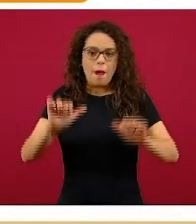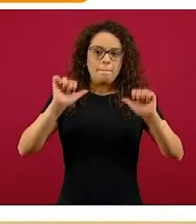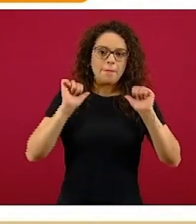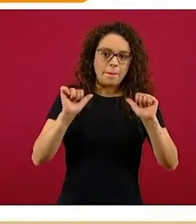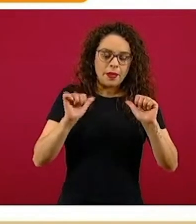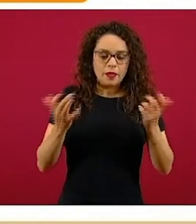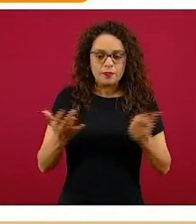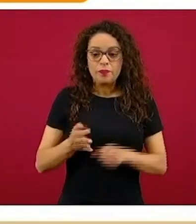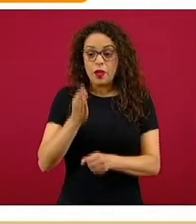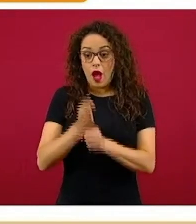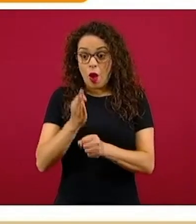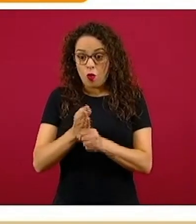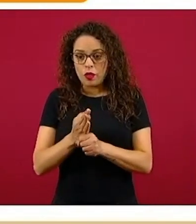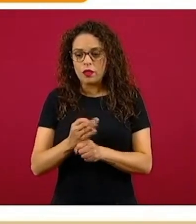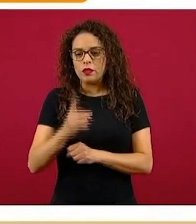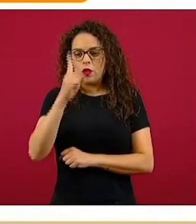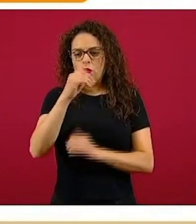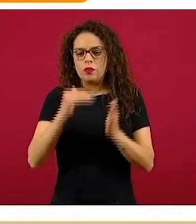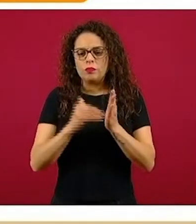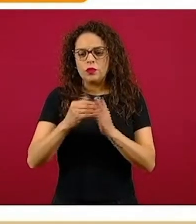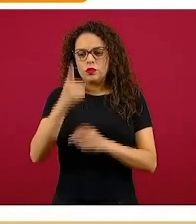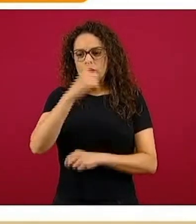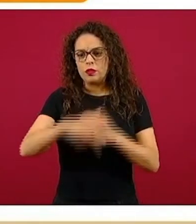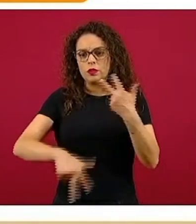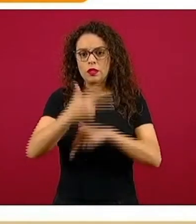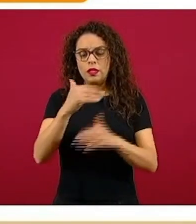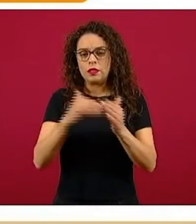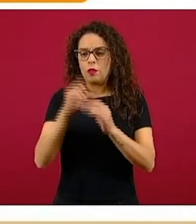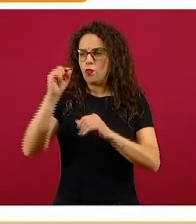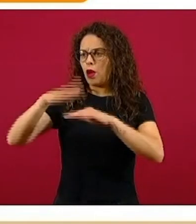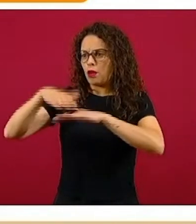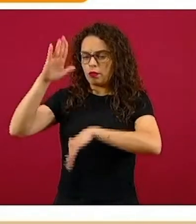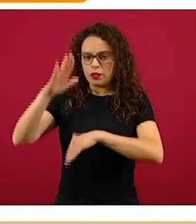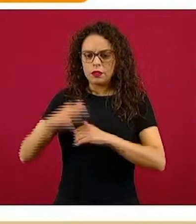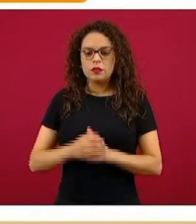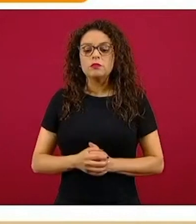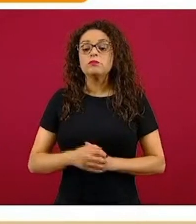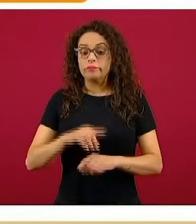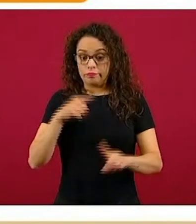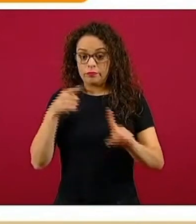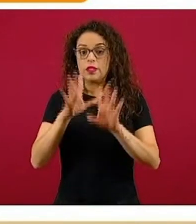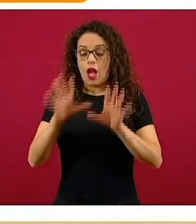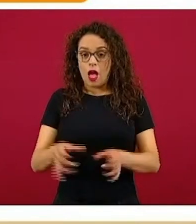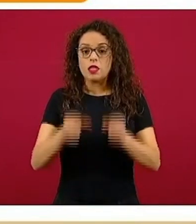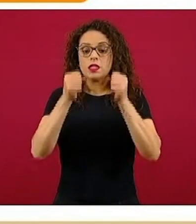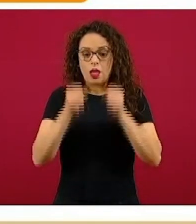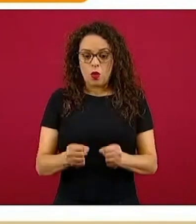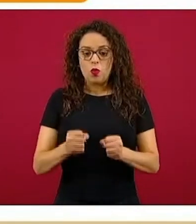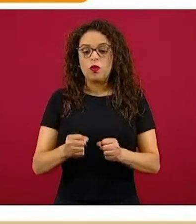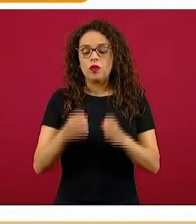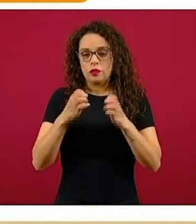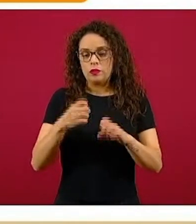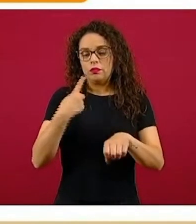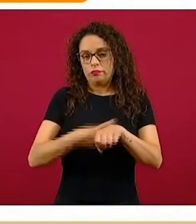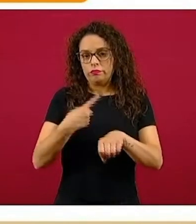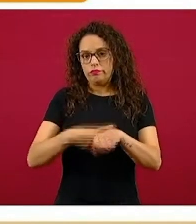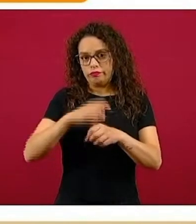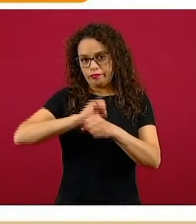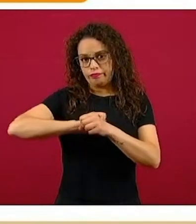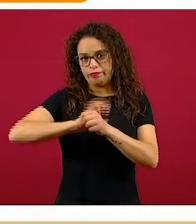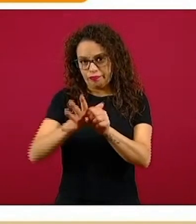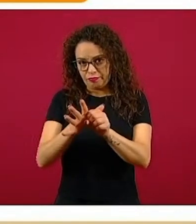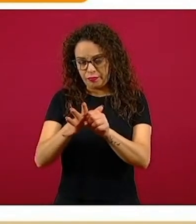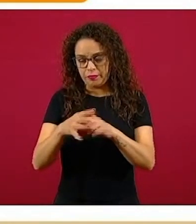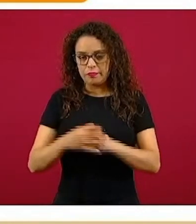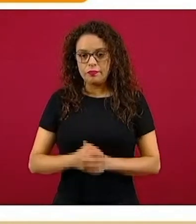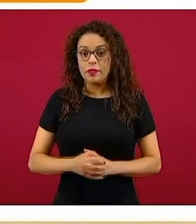hoy un poco más de un millón 113 mil personas han sido clasificadas como casos confirmados de COVID-19, ya sea por